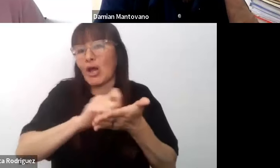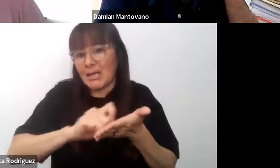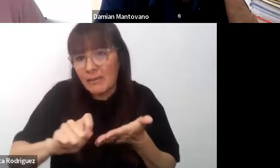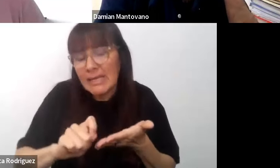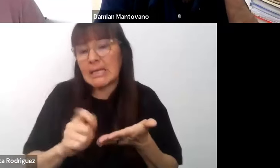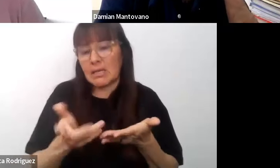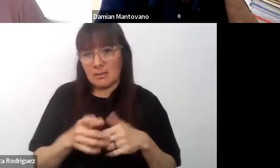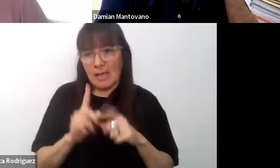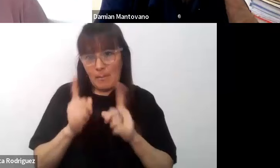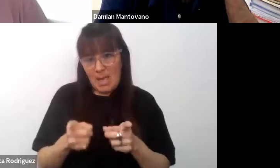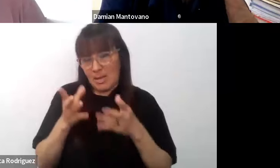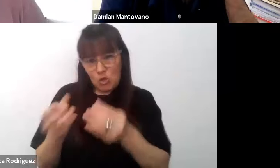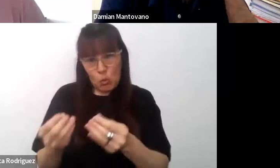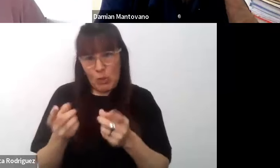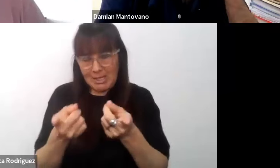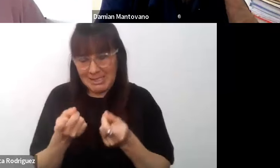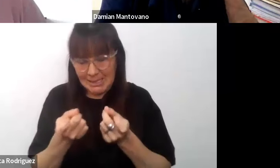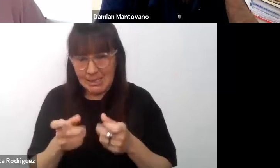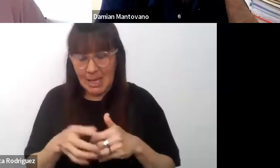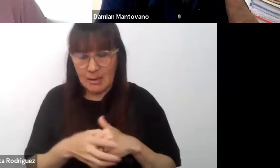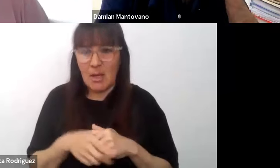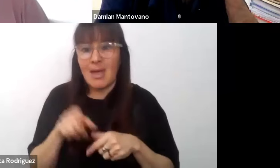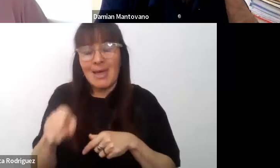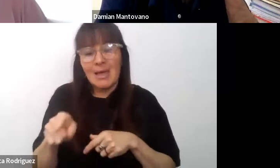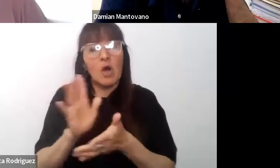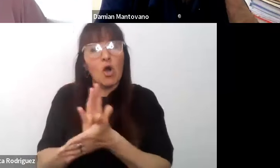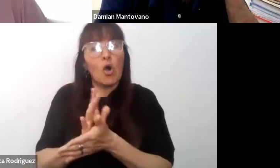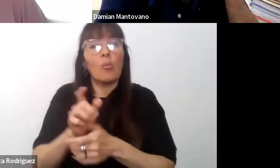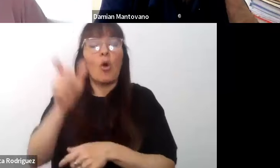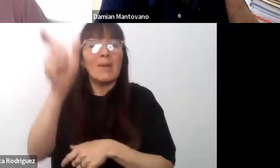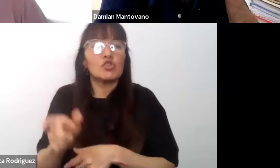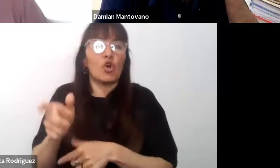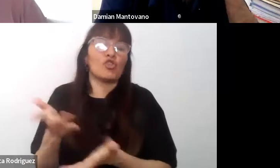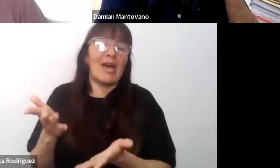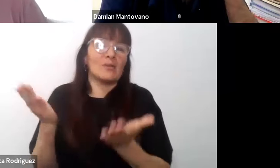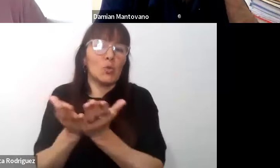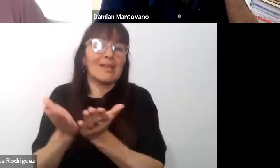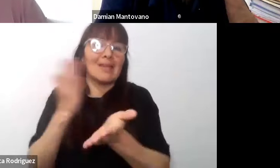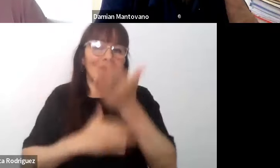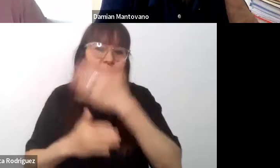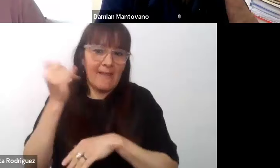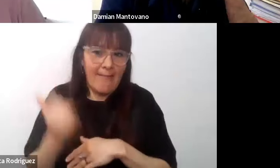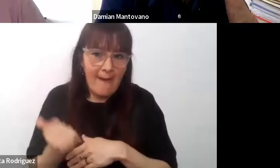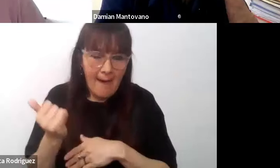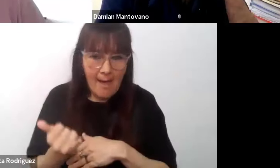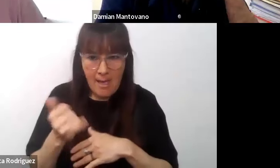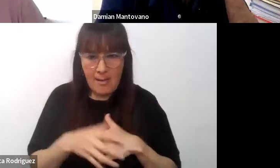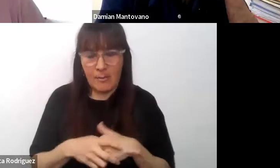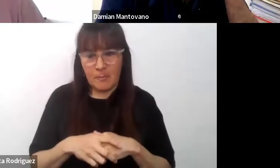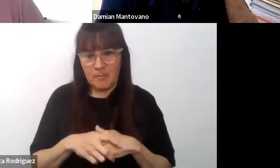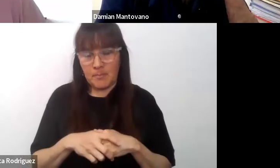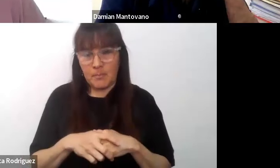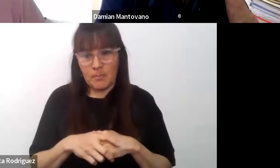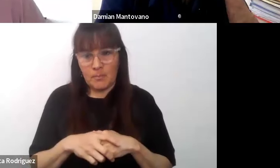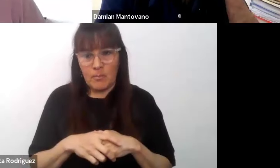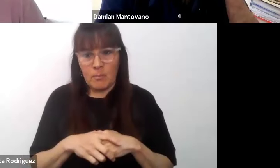entonces se va a reconocer como un estudiante discapacitado y va a poder beneficiar del mismo tipo de